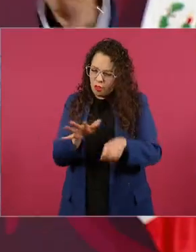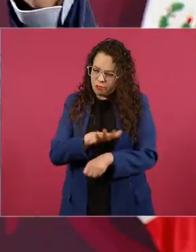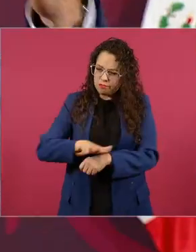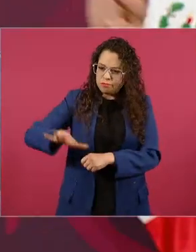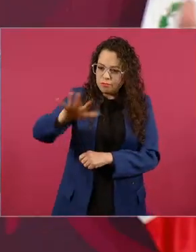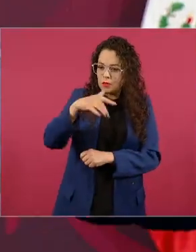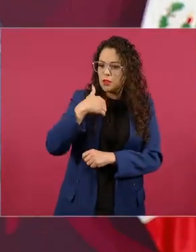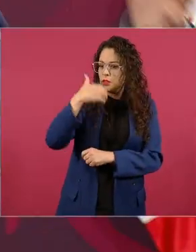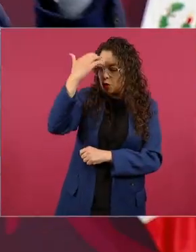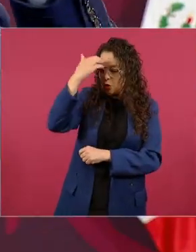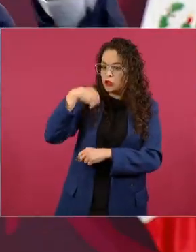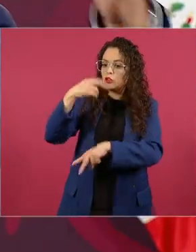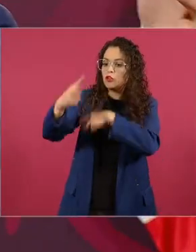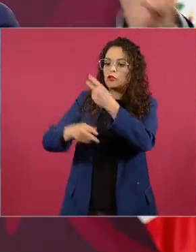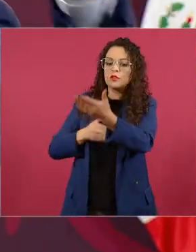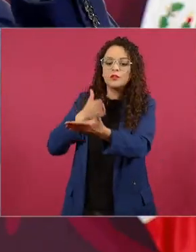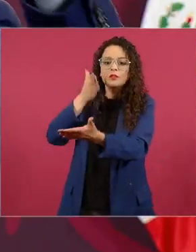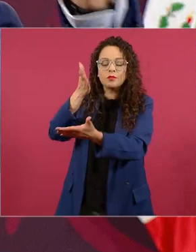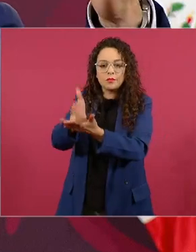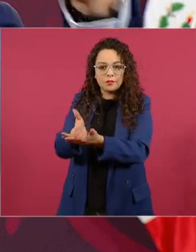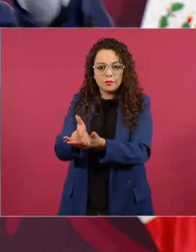de esa ola